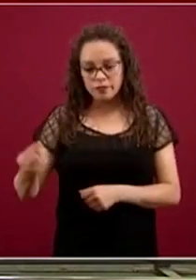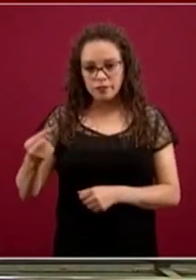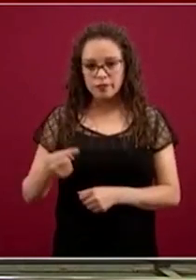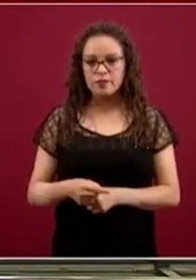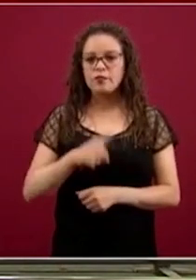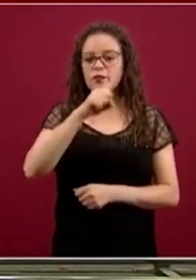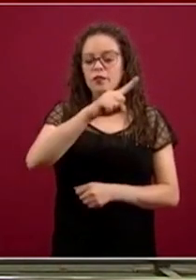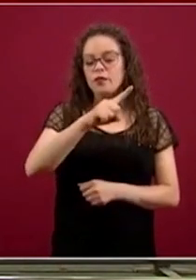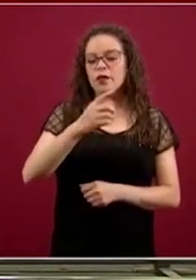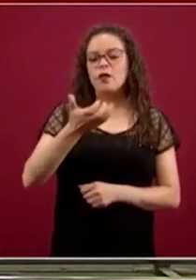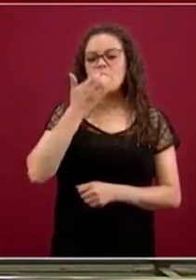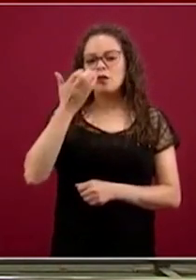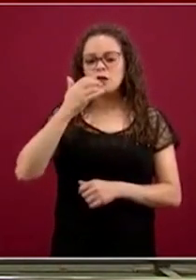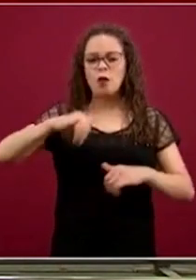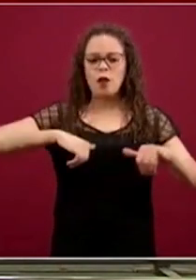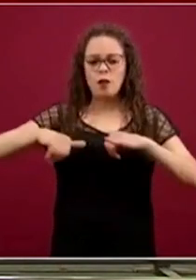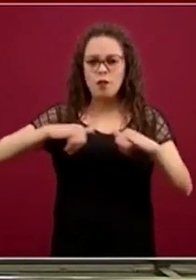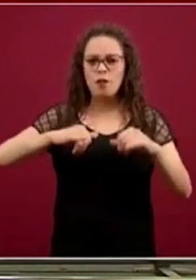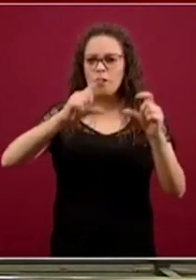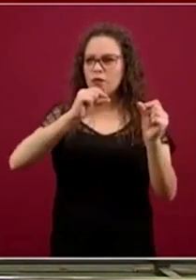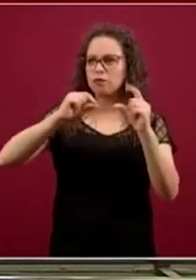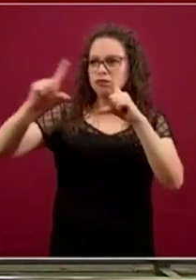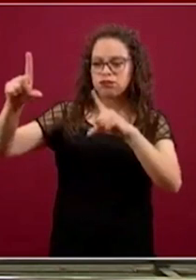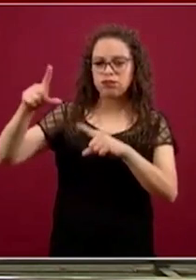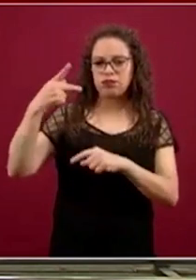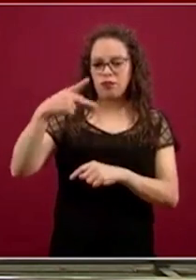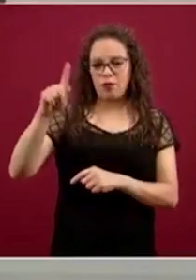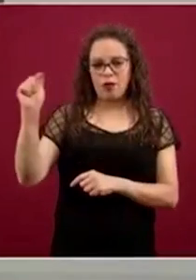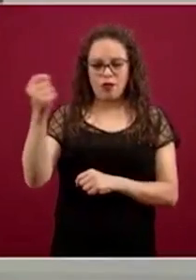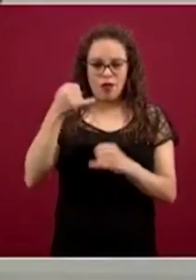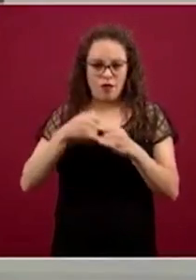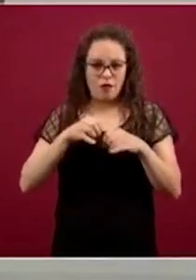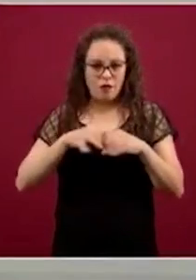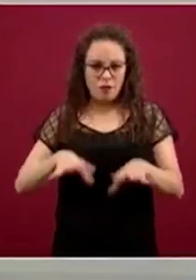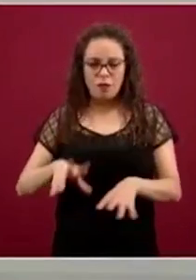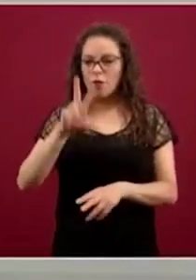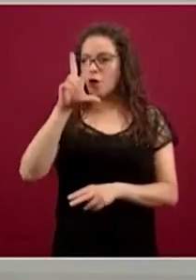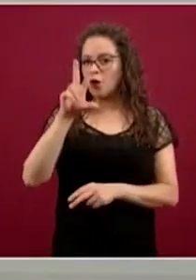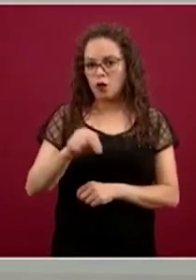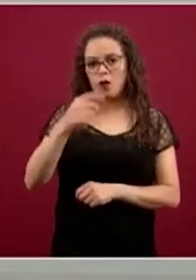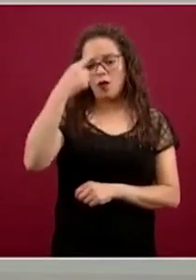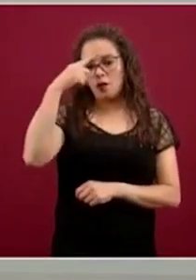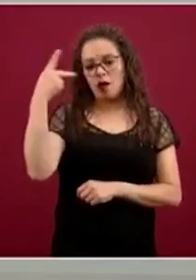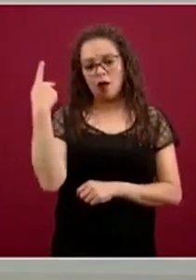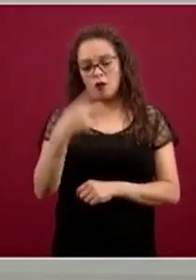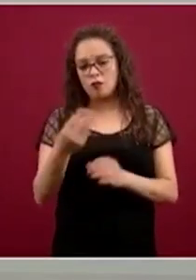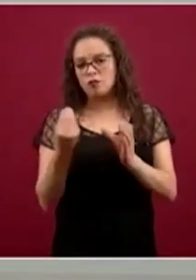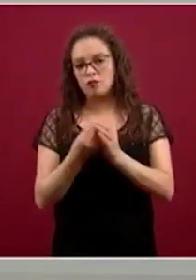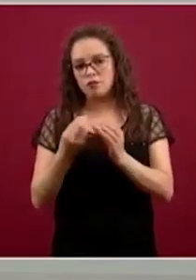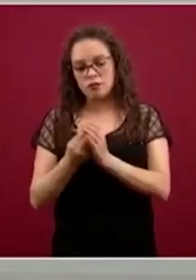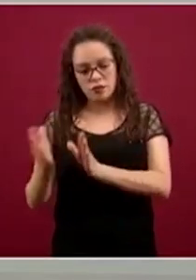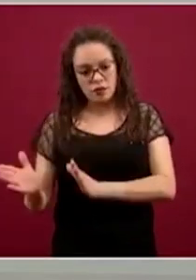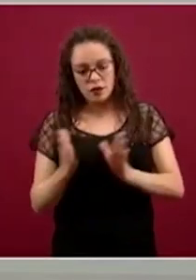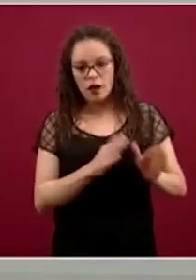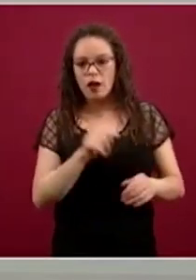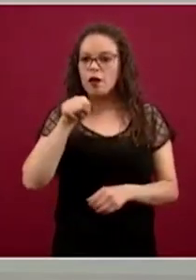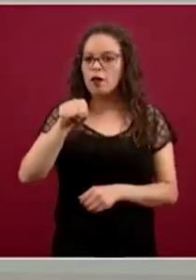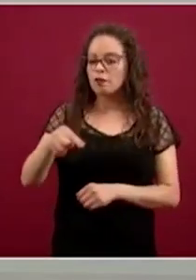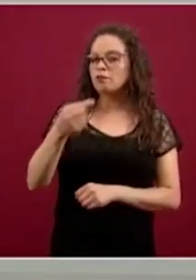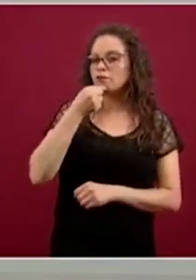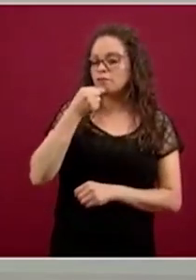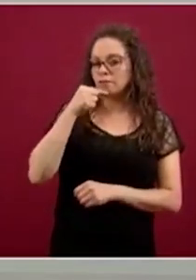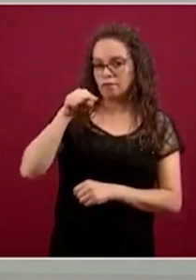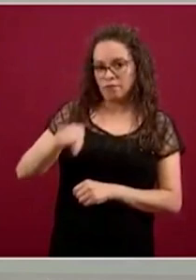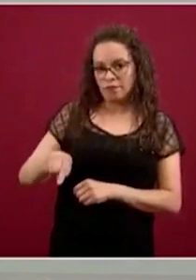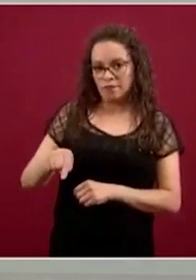técnico. El comunicado técnico se publicará para que ustedes, profesionales de la comunicación, hagan su trabajo